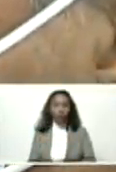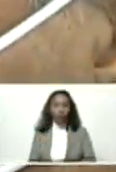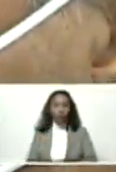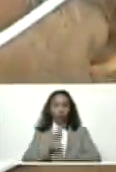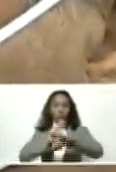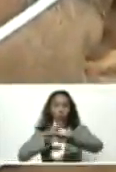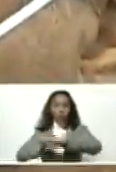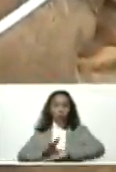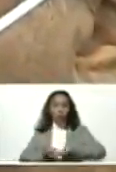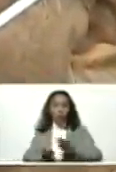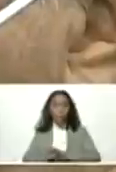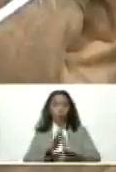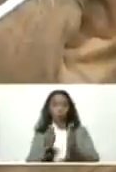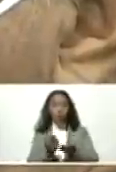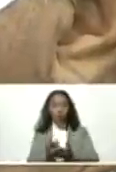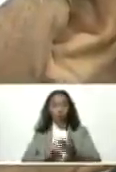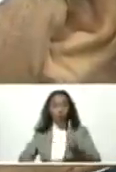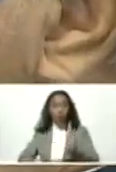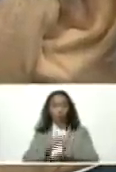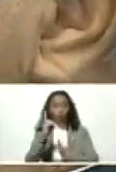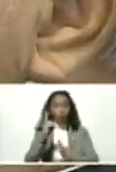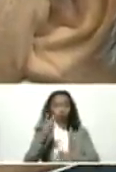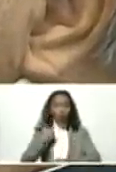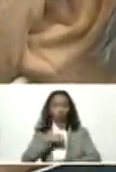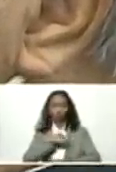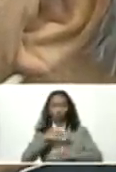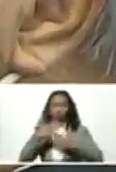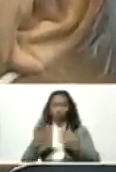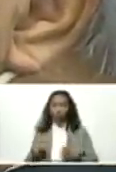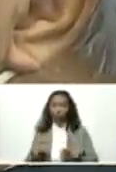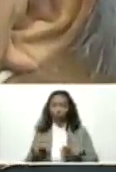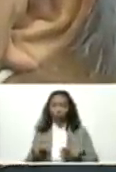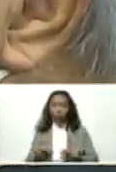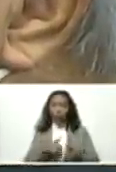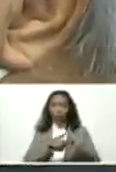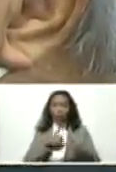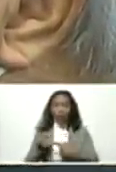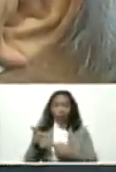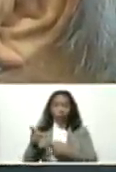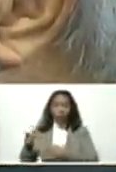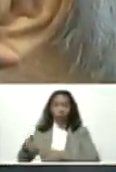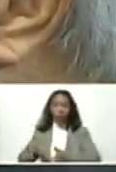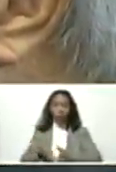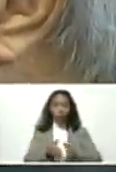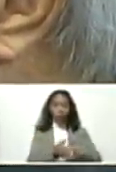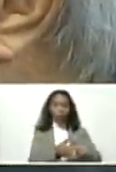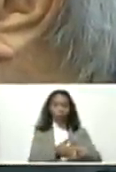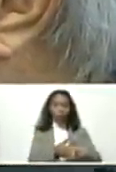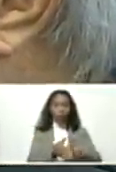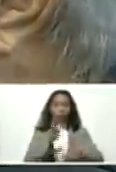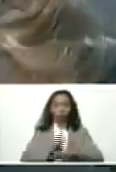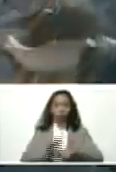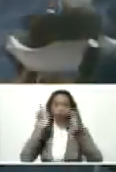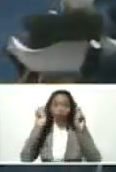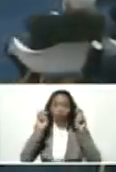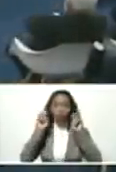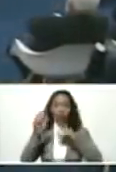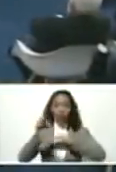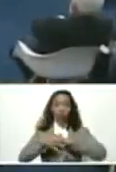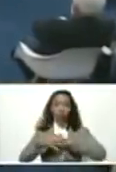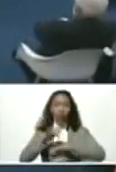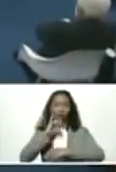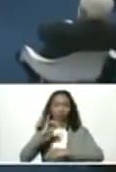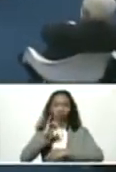llamado mundo desarrollado y nosotros, esas brechas por las nuevas tecnologías de la